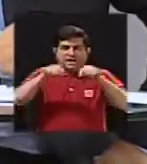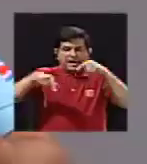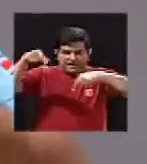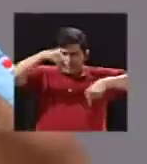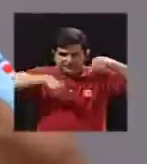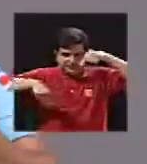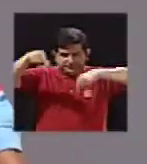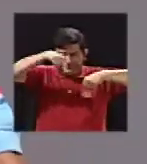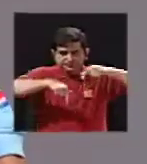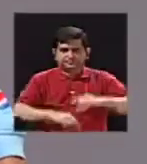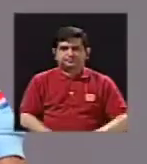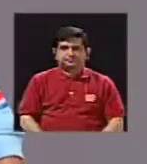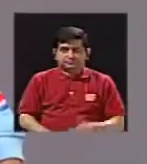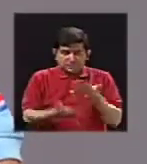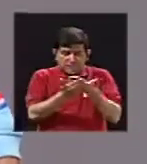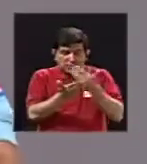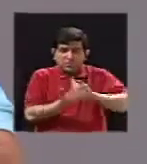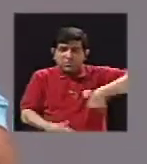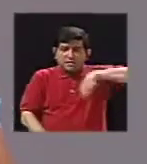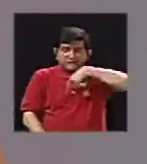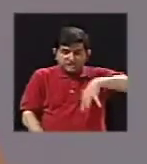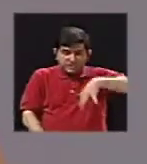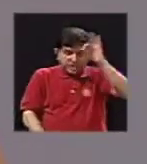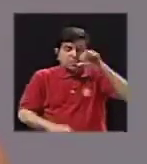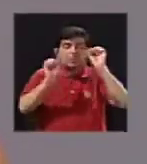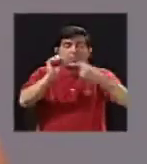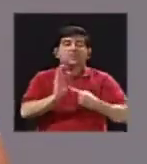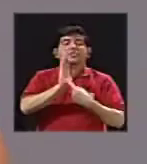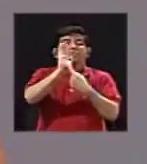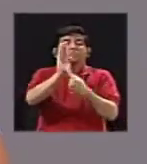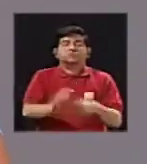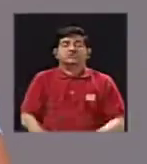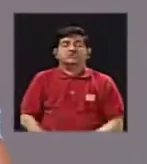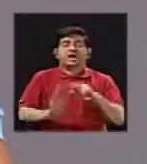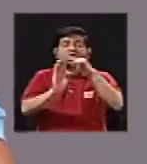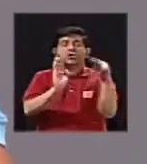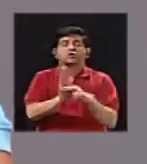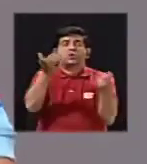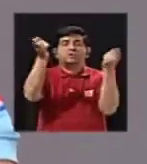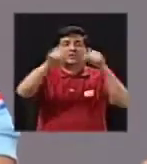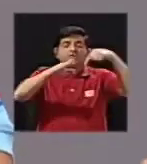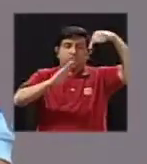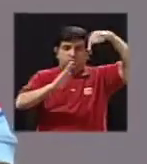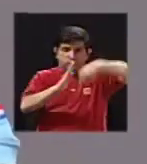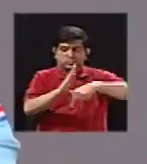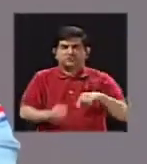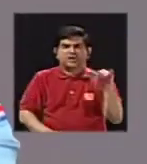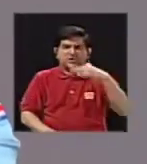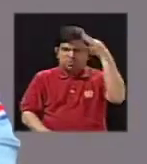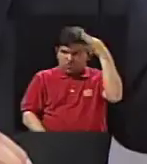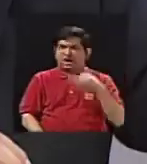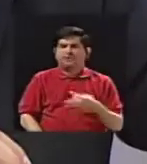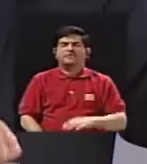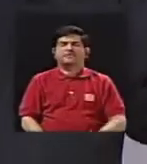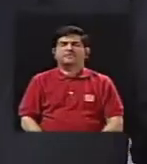química, las muestras que tomemos pueden ser que nos indiquen parámetros de lo que está sucediendo. Claro, y también imagino,